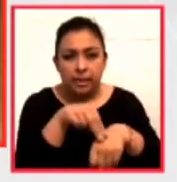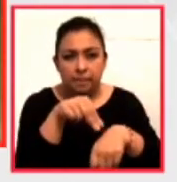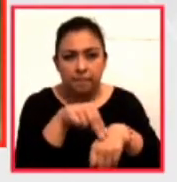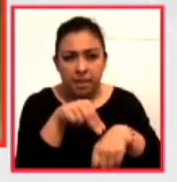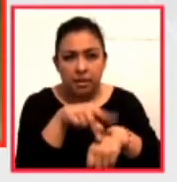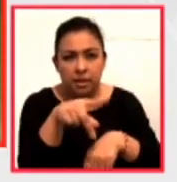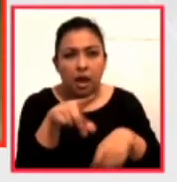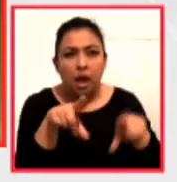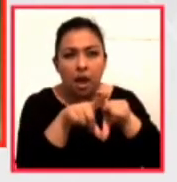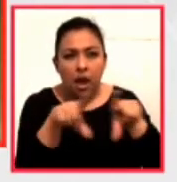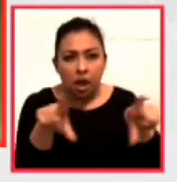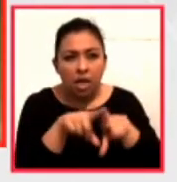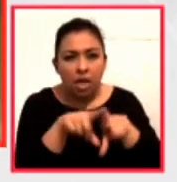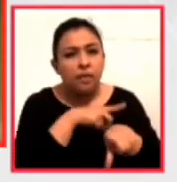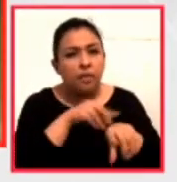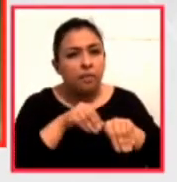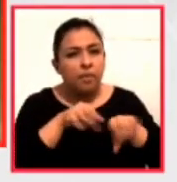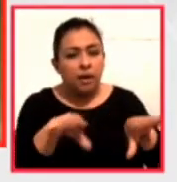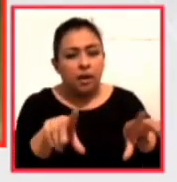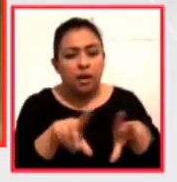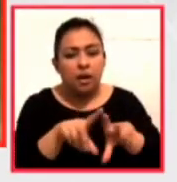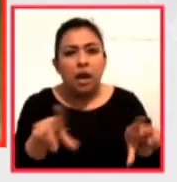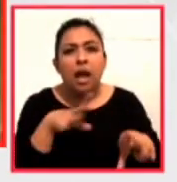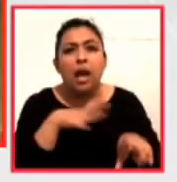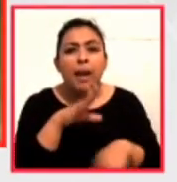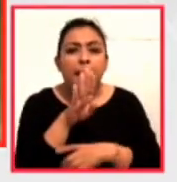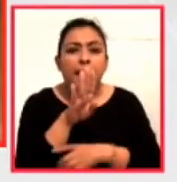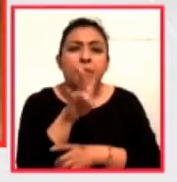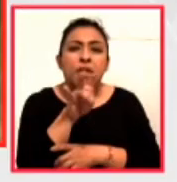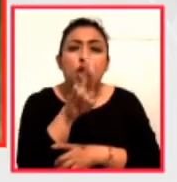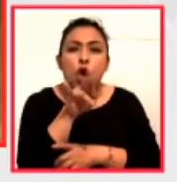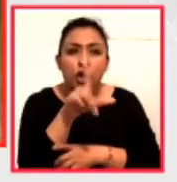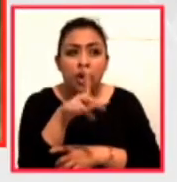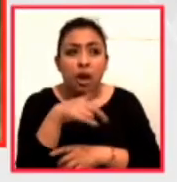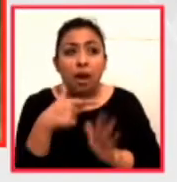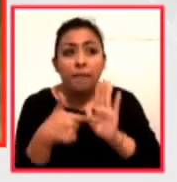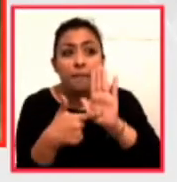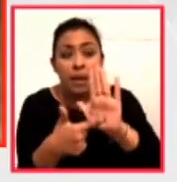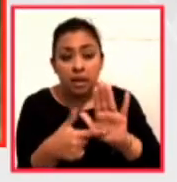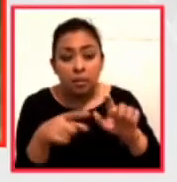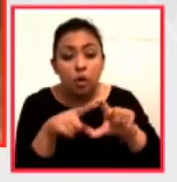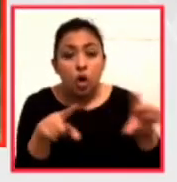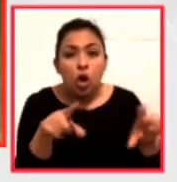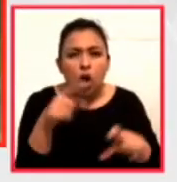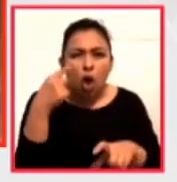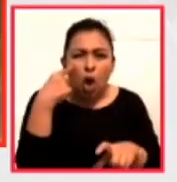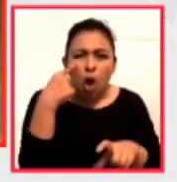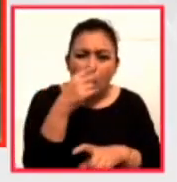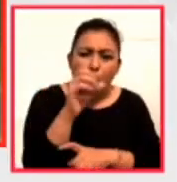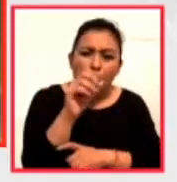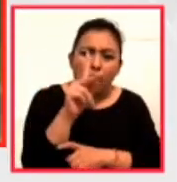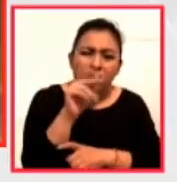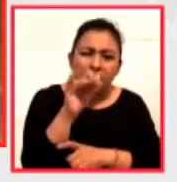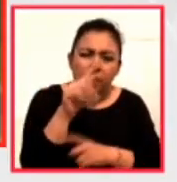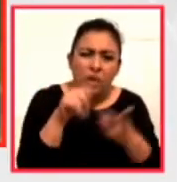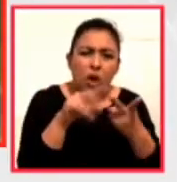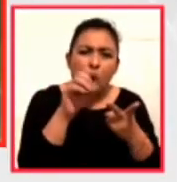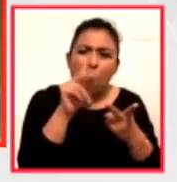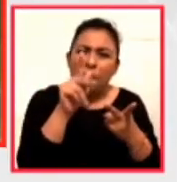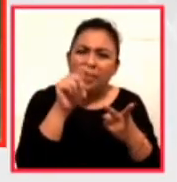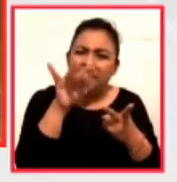artículo que debía ser publicado en la sección de virología apareció en la sección oftalmología y óptica.